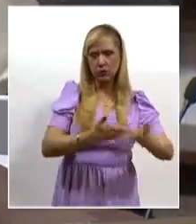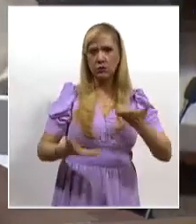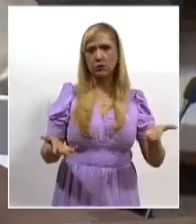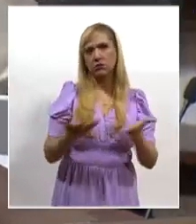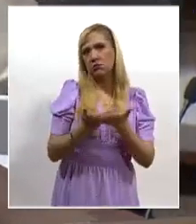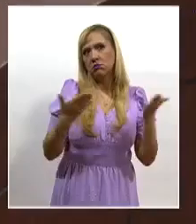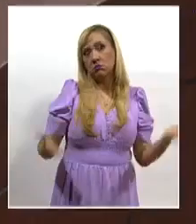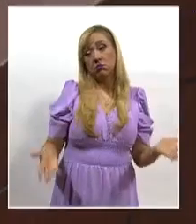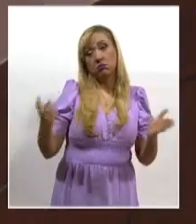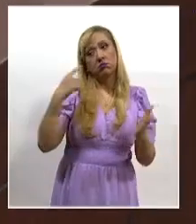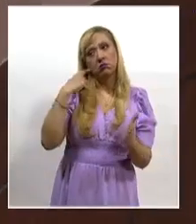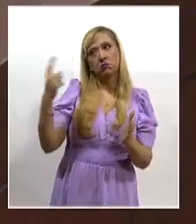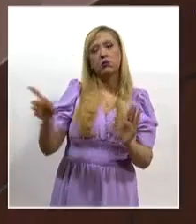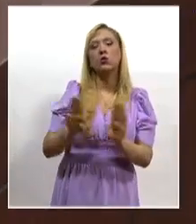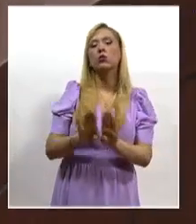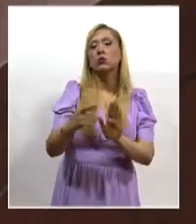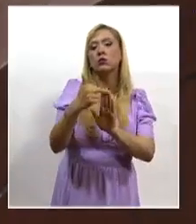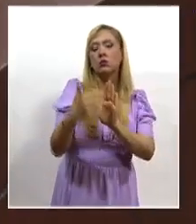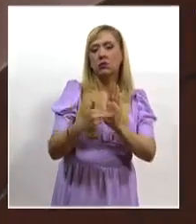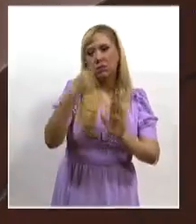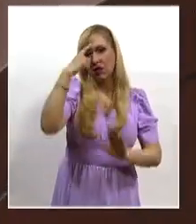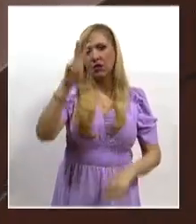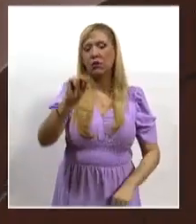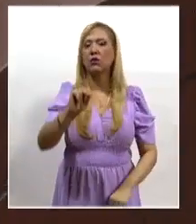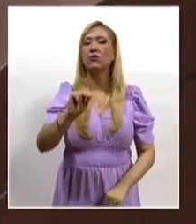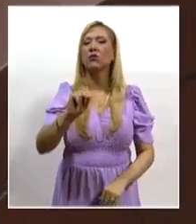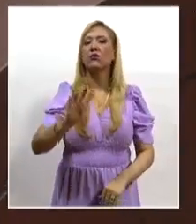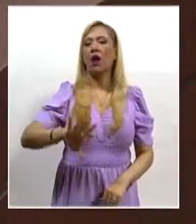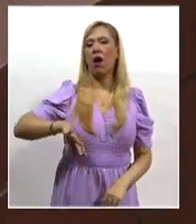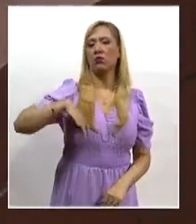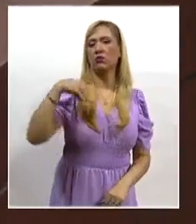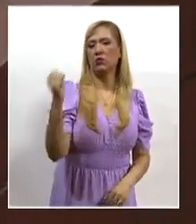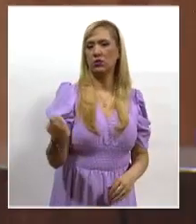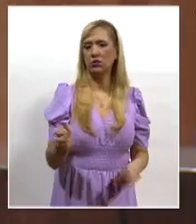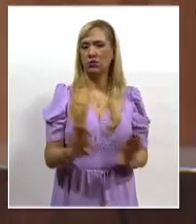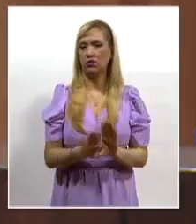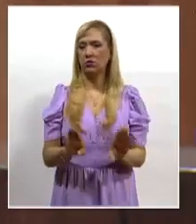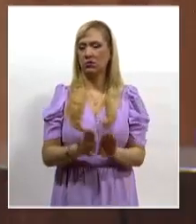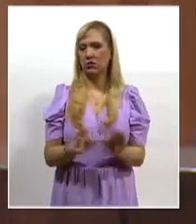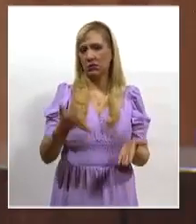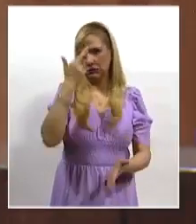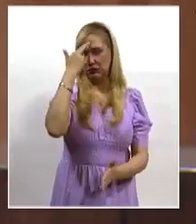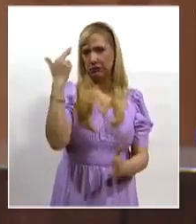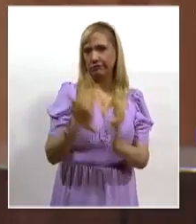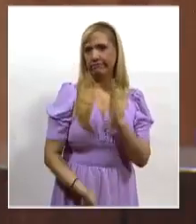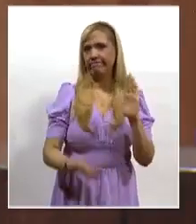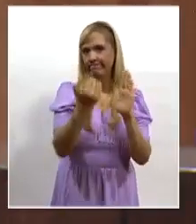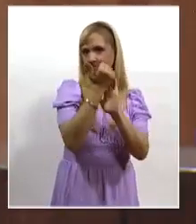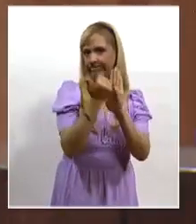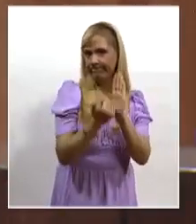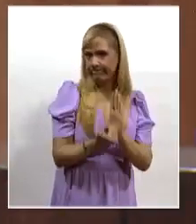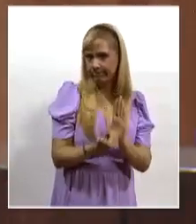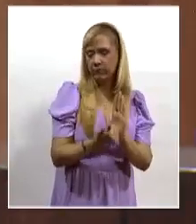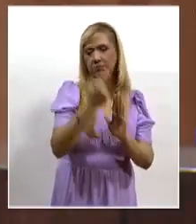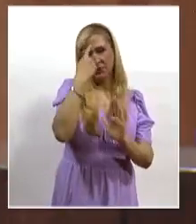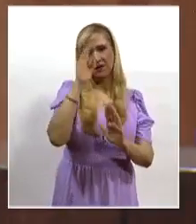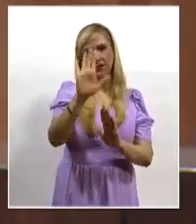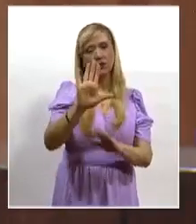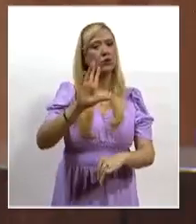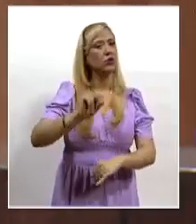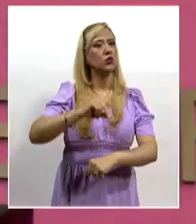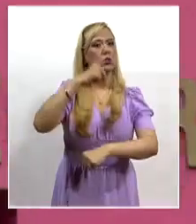dicte las medidas necesarias para detener los actos o hechos que podrían constituir una infracción con el propósito de evitar daños